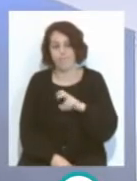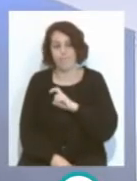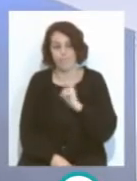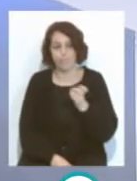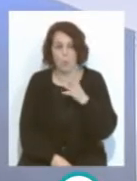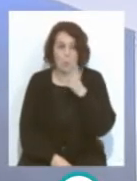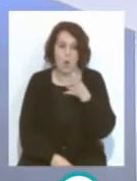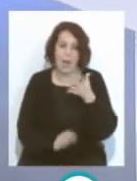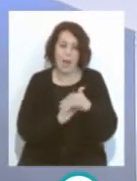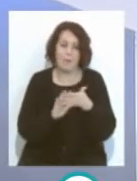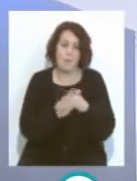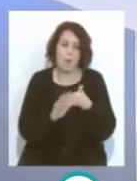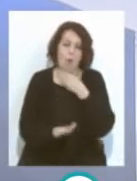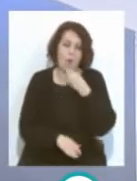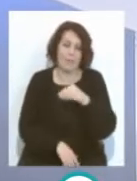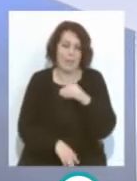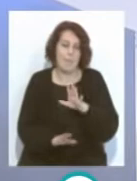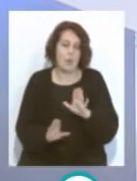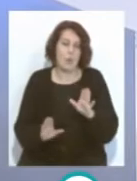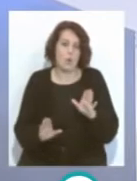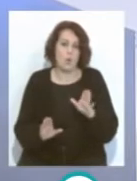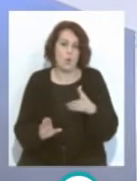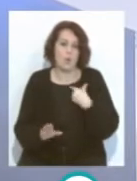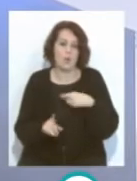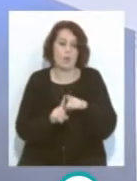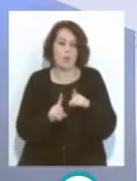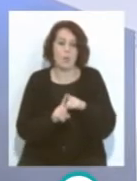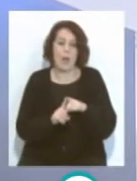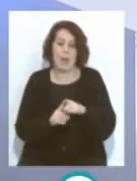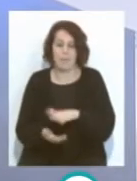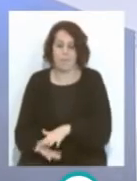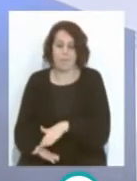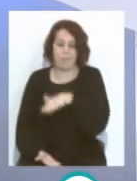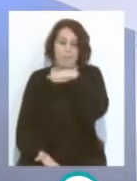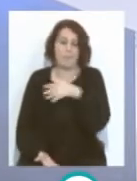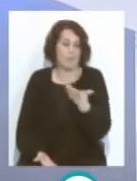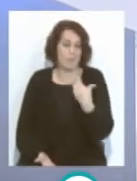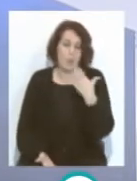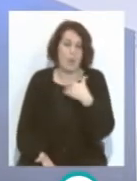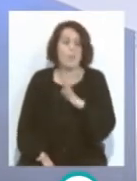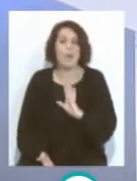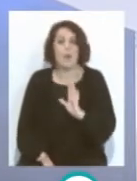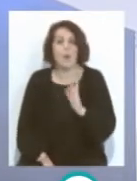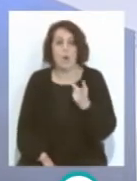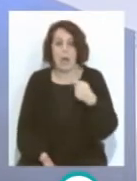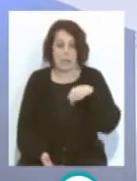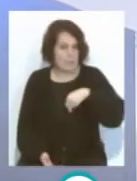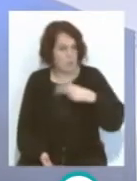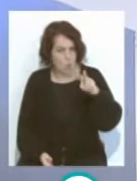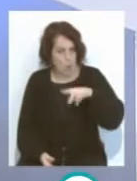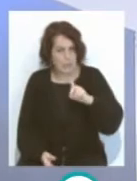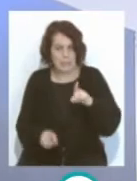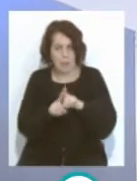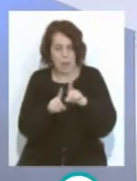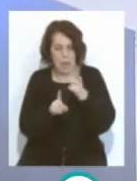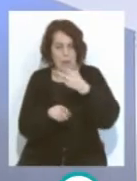se habla mucho de cantera, pero no hay ningún jugador autóctono, diríamos, pero no pasa aquí, pasa en todas las canteras